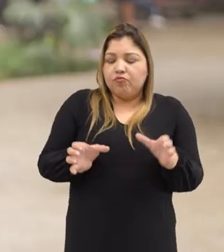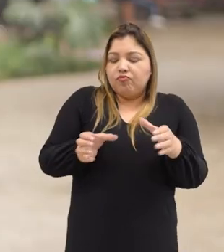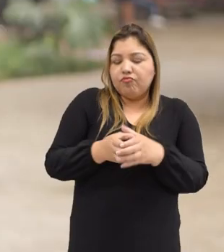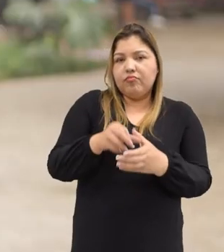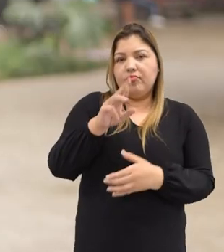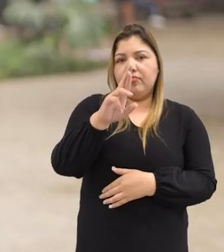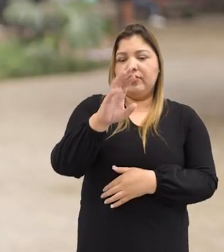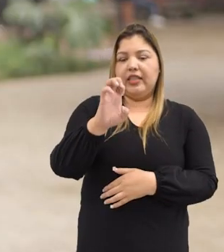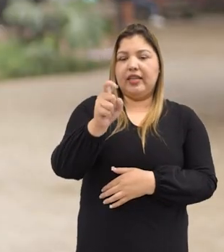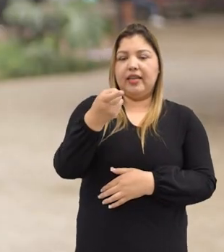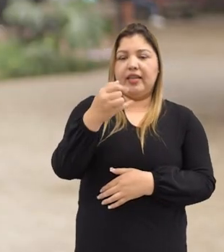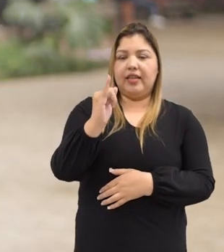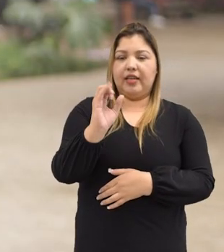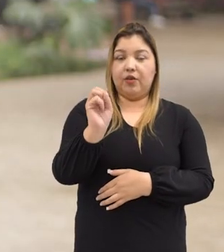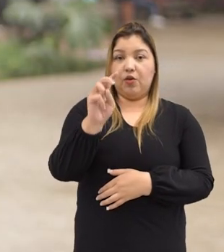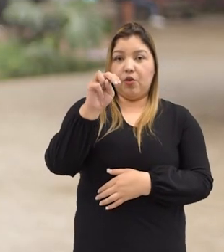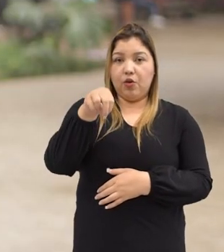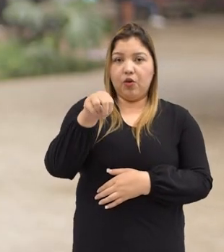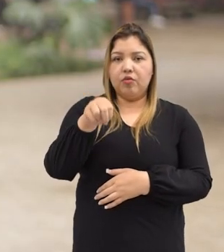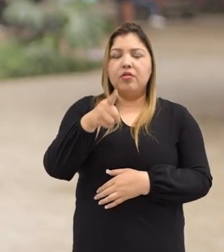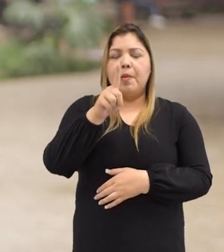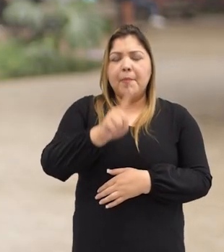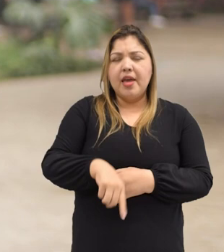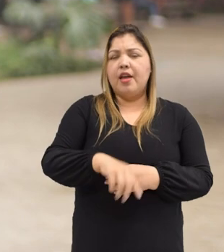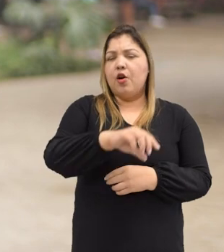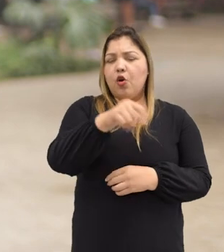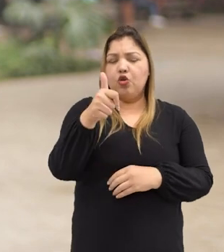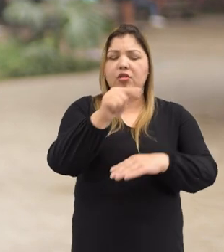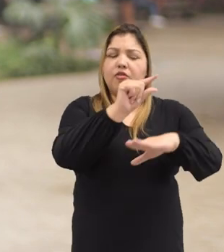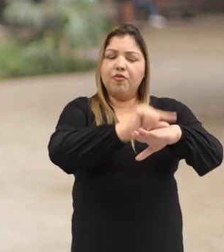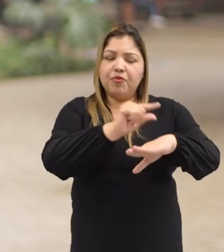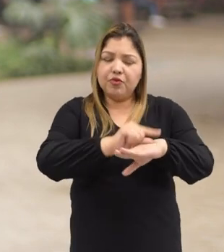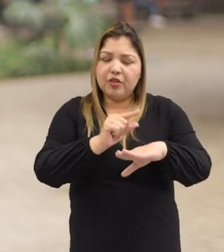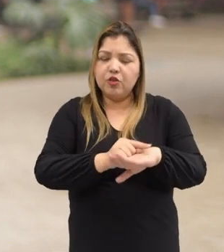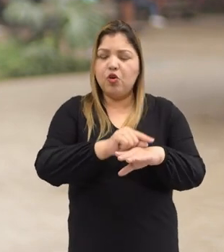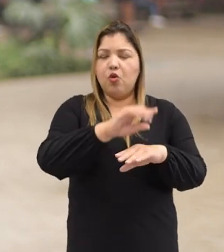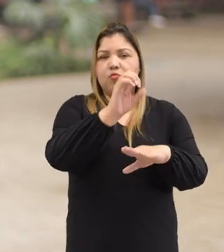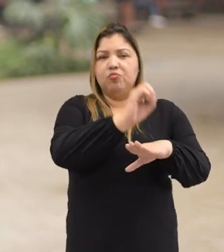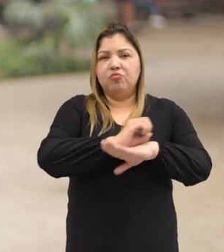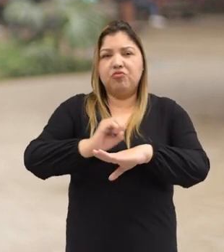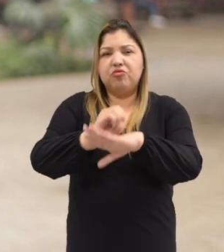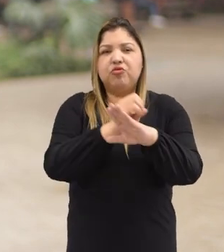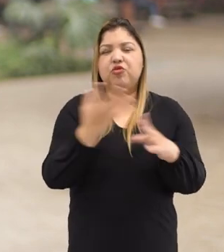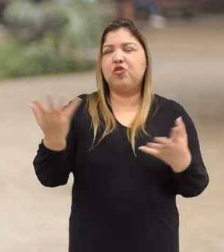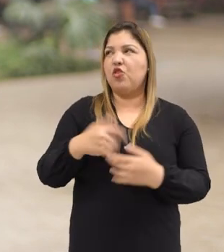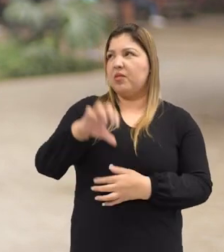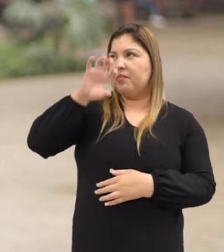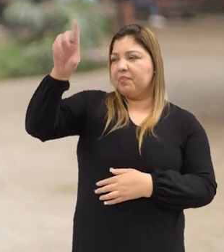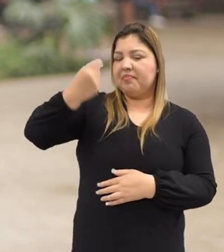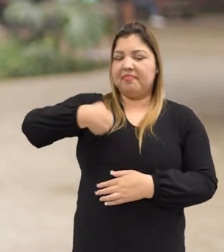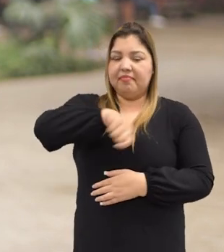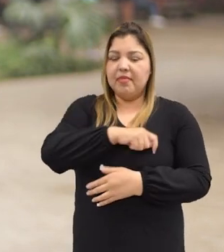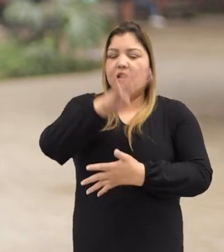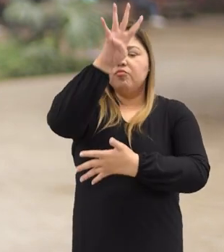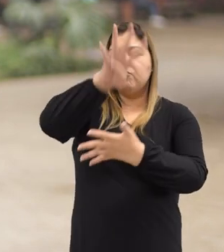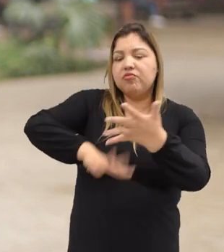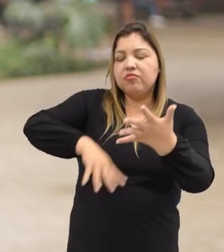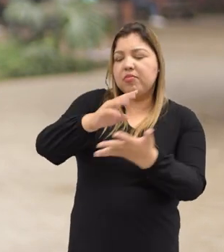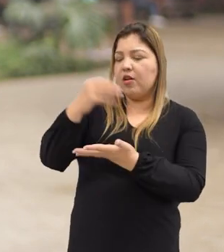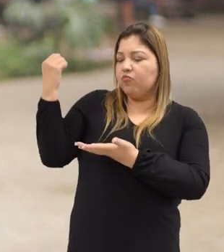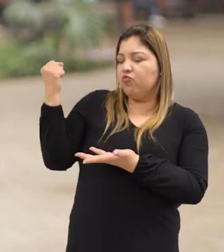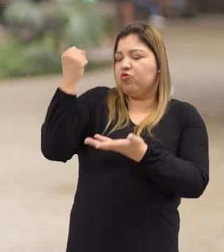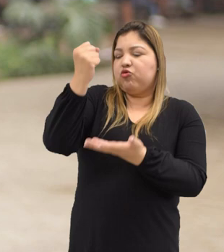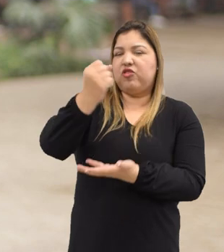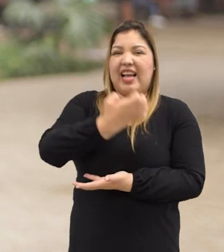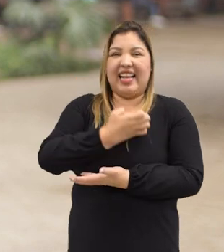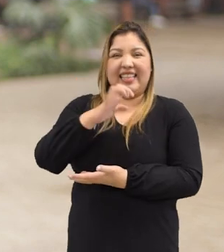Corporación Región en coordinación con Cooperativa La Fábrica y Fundación para el Desarrollo Comunitario Barcelona con financiamiento